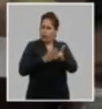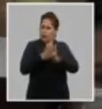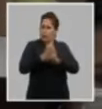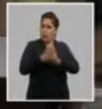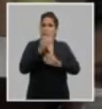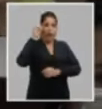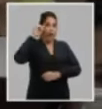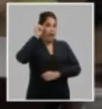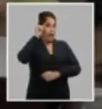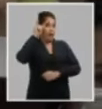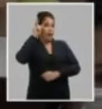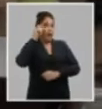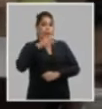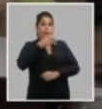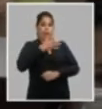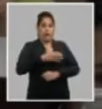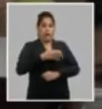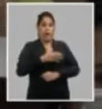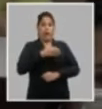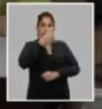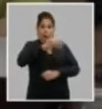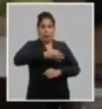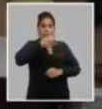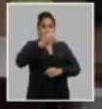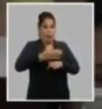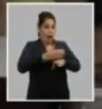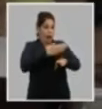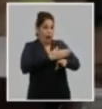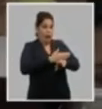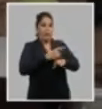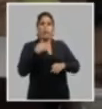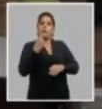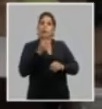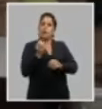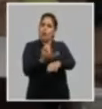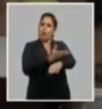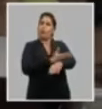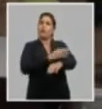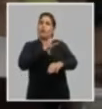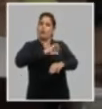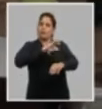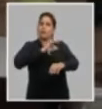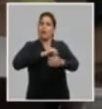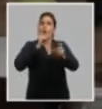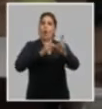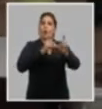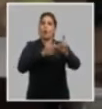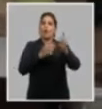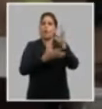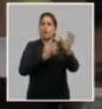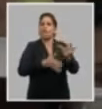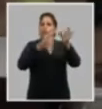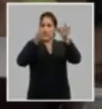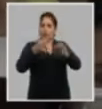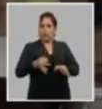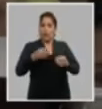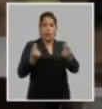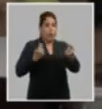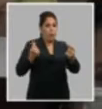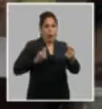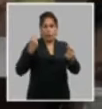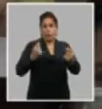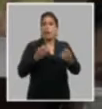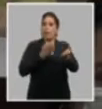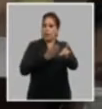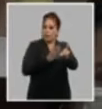convicción como decía nuestro comandante en jefe Fidel Castro que estamos orgullosos de ser comunistas verdaderos y que lucharemos